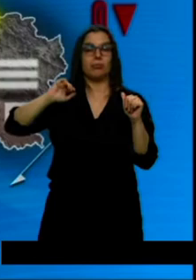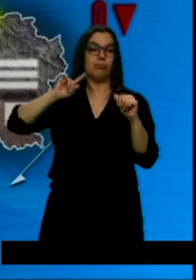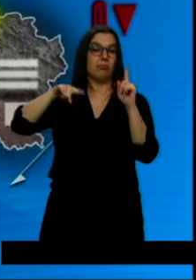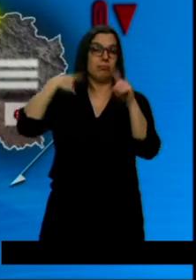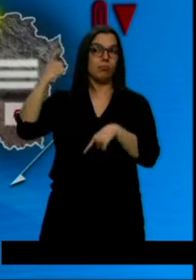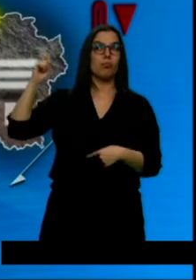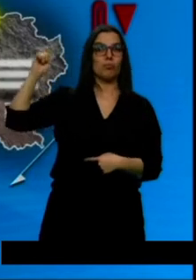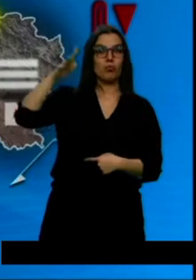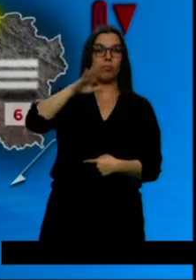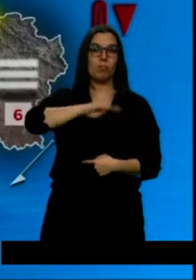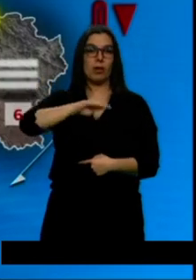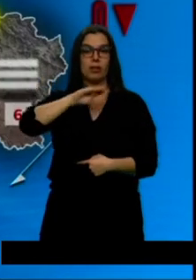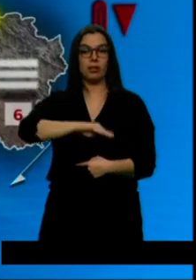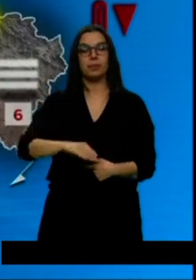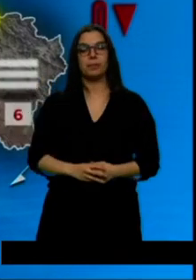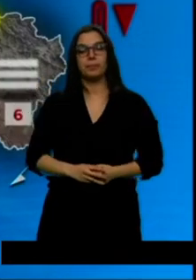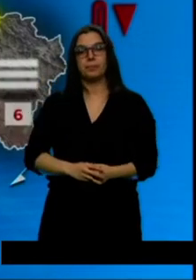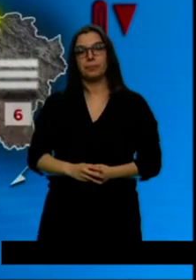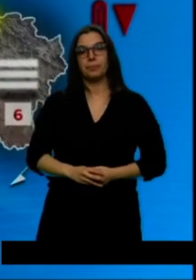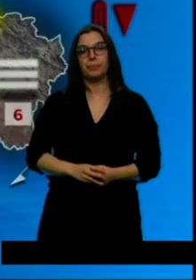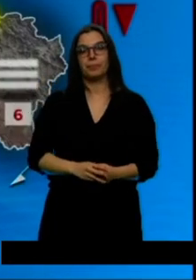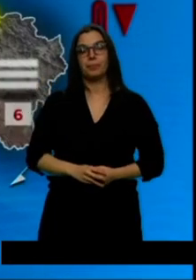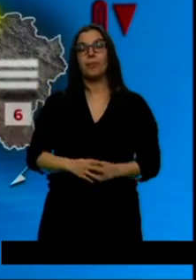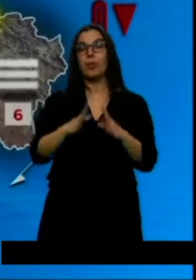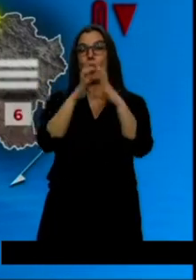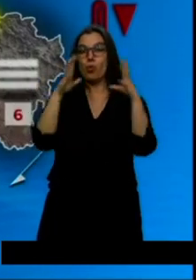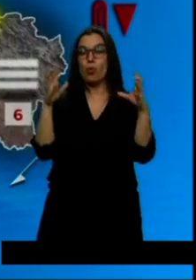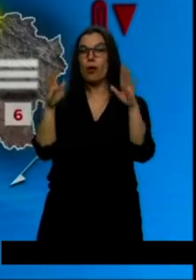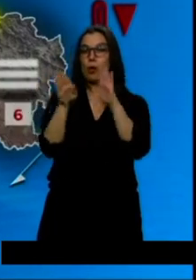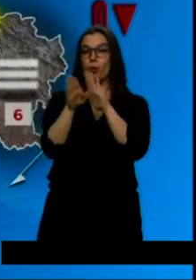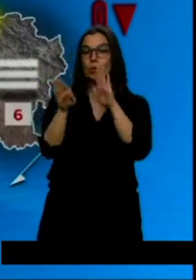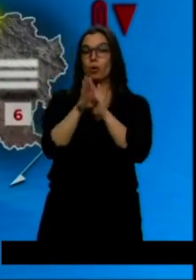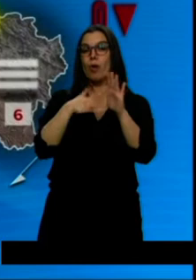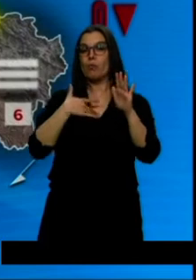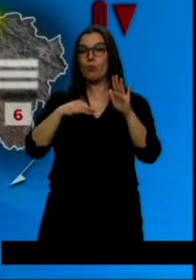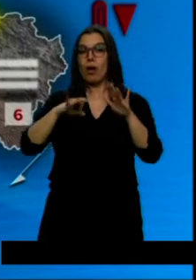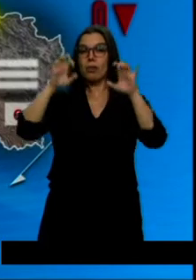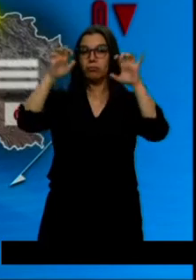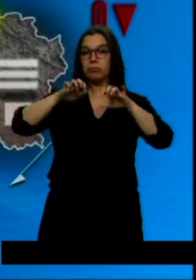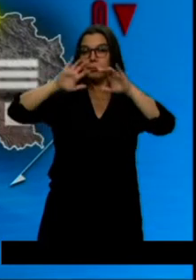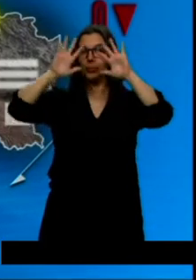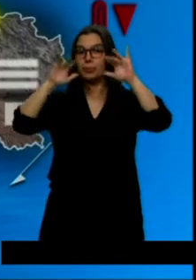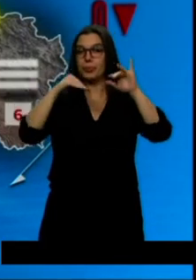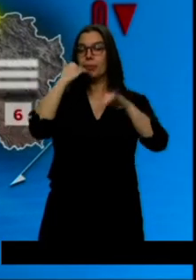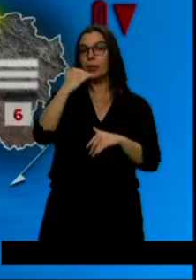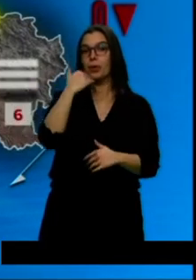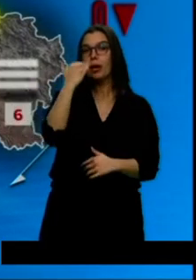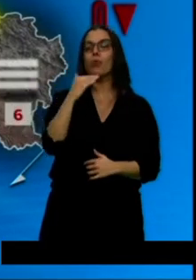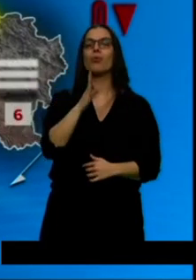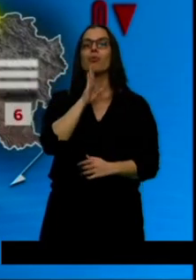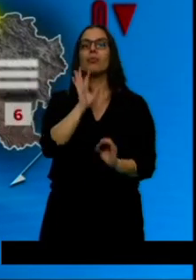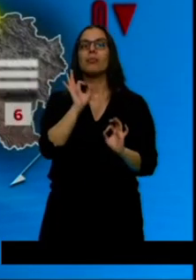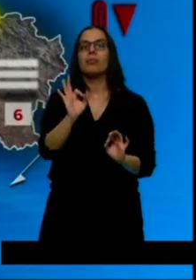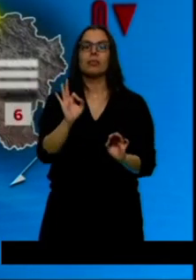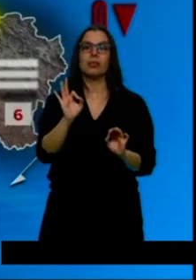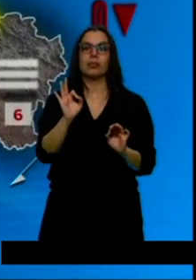Donde todavía tendremos muchas nubes, donde se podrían producir precipitaciones y donde también podría caer algo de nieve va a ser en el cuadrante